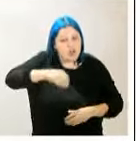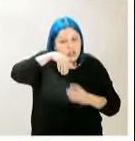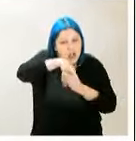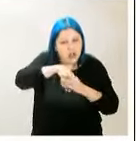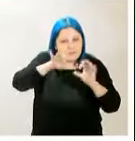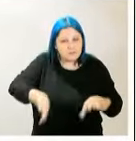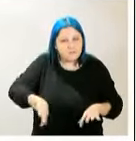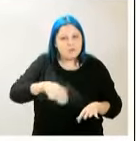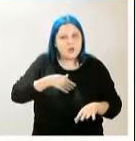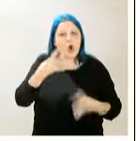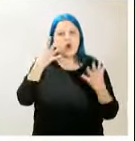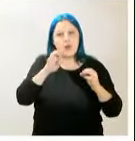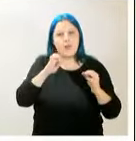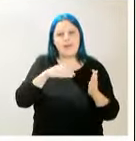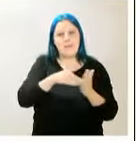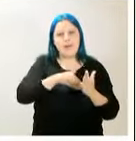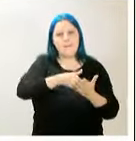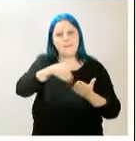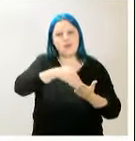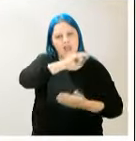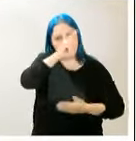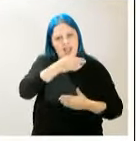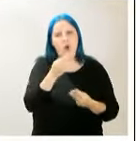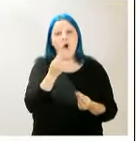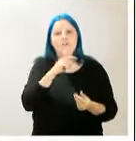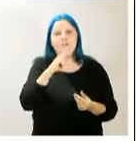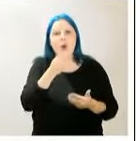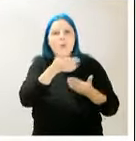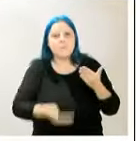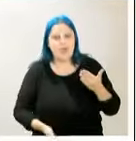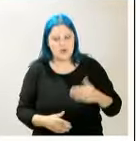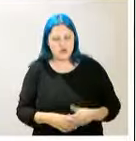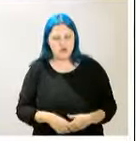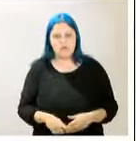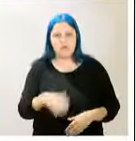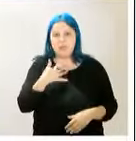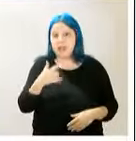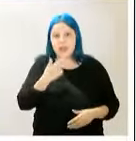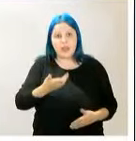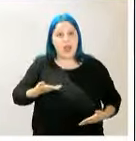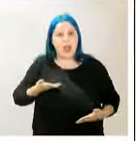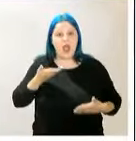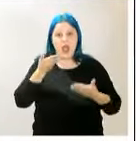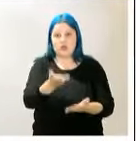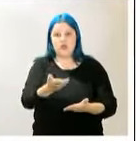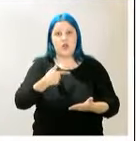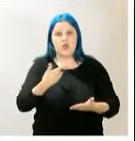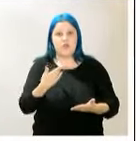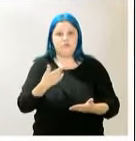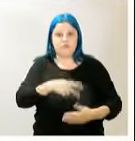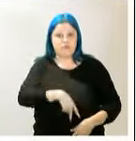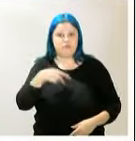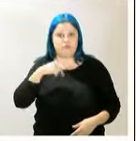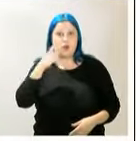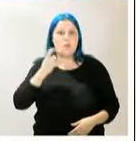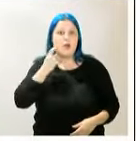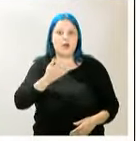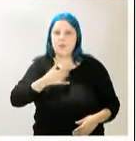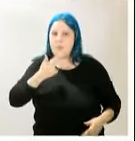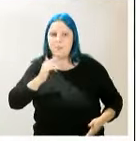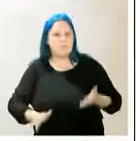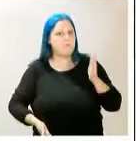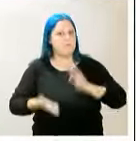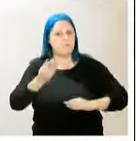millones de euros. Es decir, que las ayudas generales a la banca habrían superado con creces lo necesario para haberlos